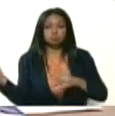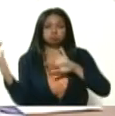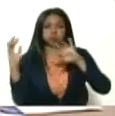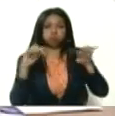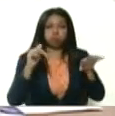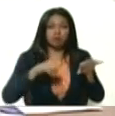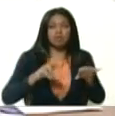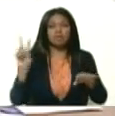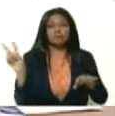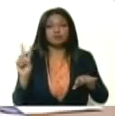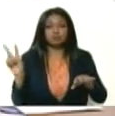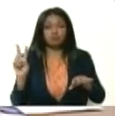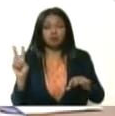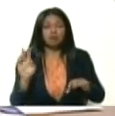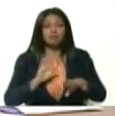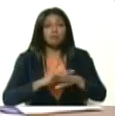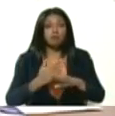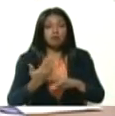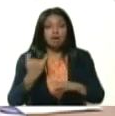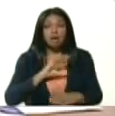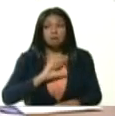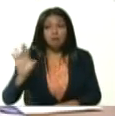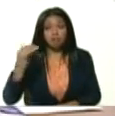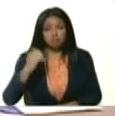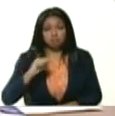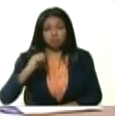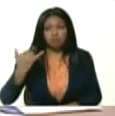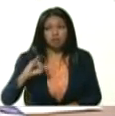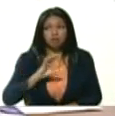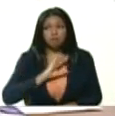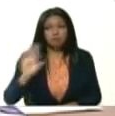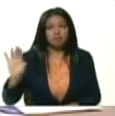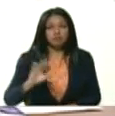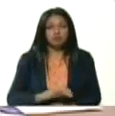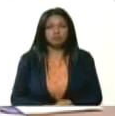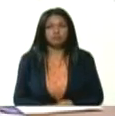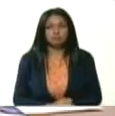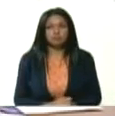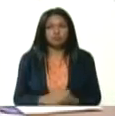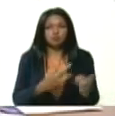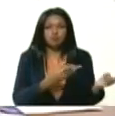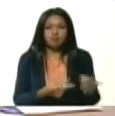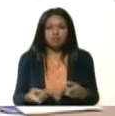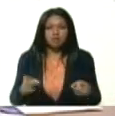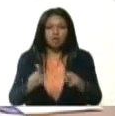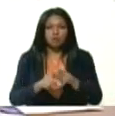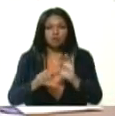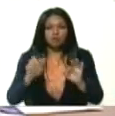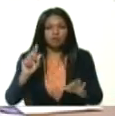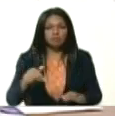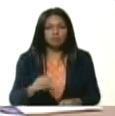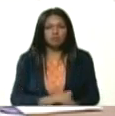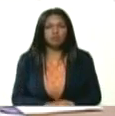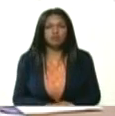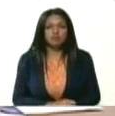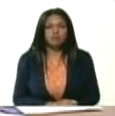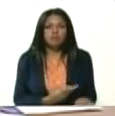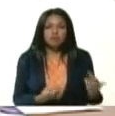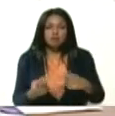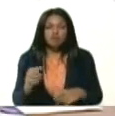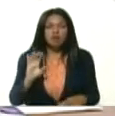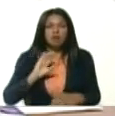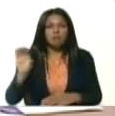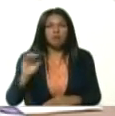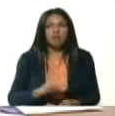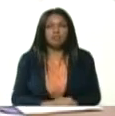porque tenemos patria, hay patria que los recibe. Viniendo a la patria,